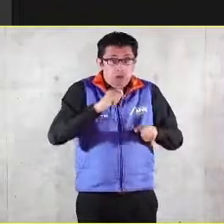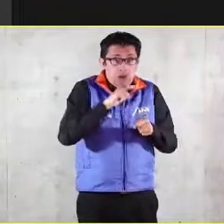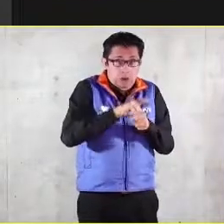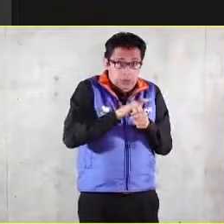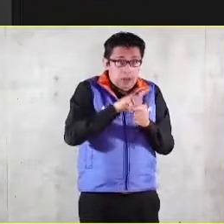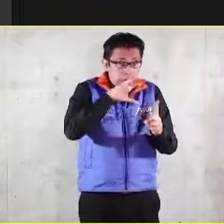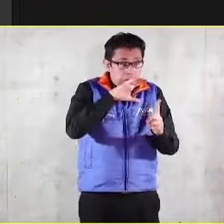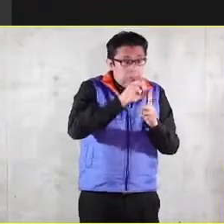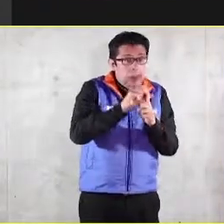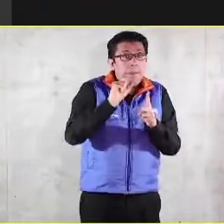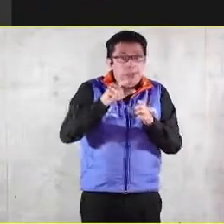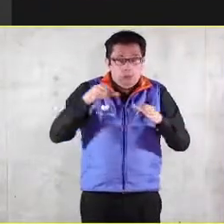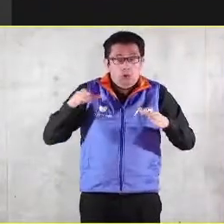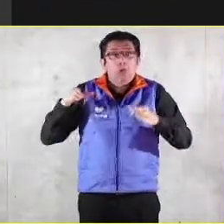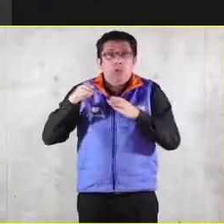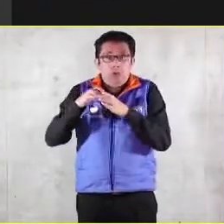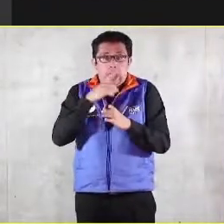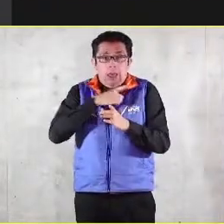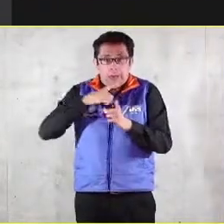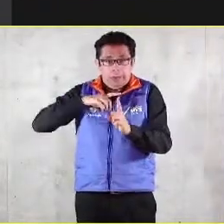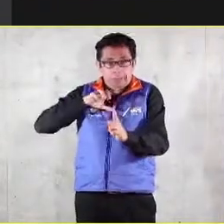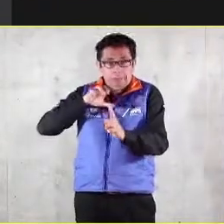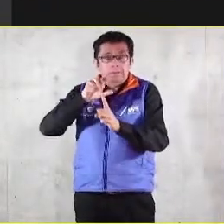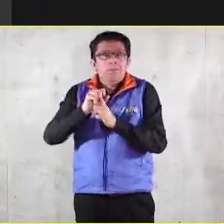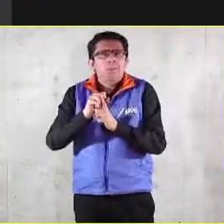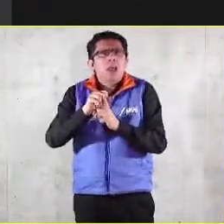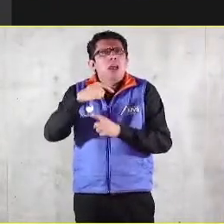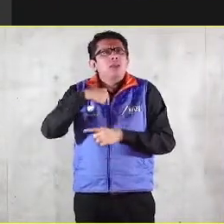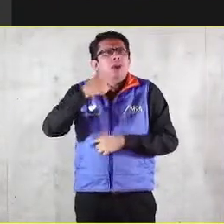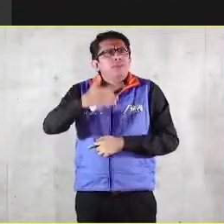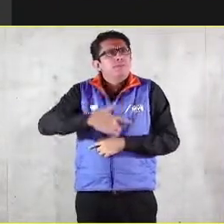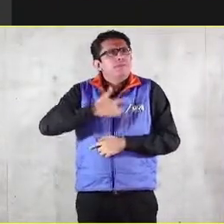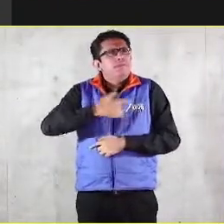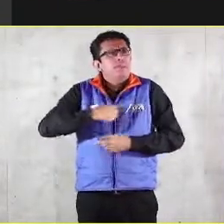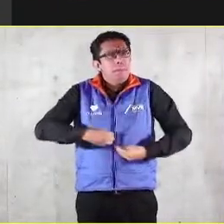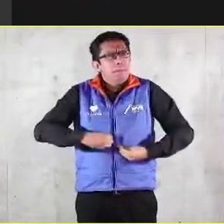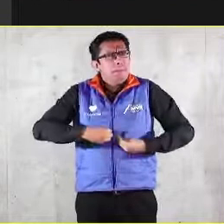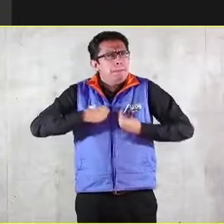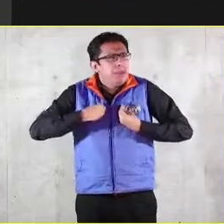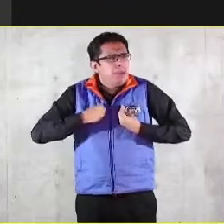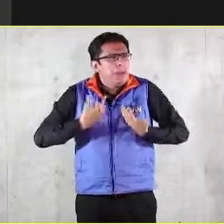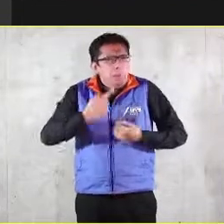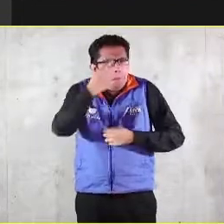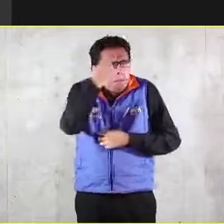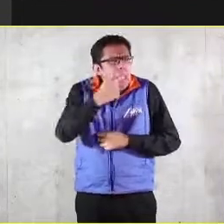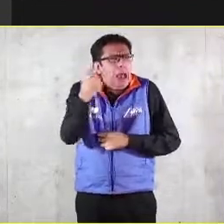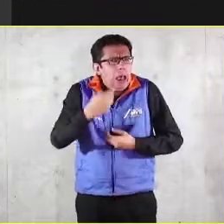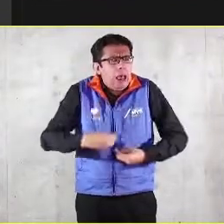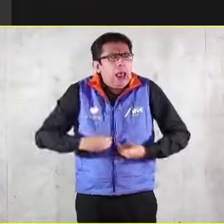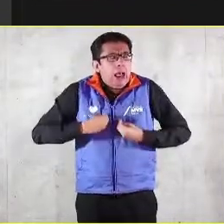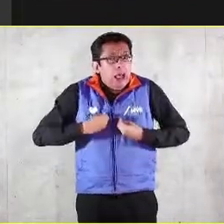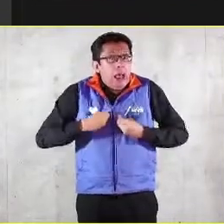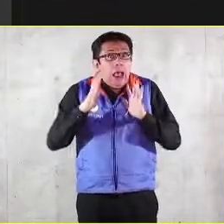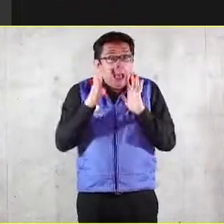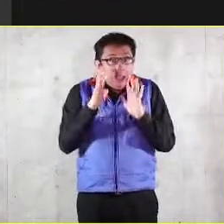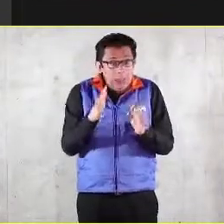En la medida en que mi sentido de vida, la forma en que he encontrado ese para, las personas